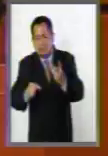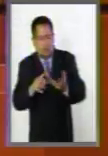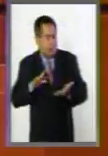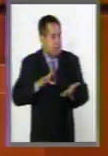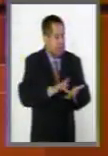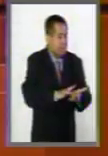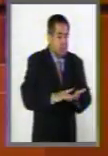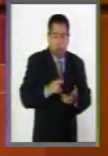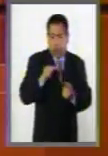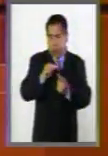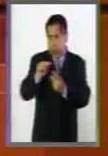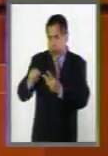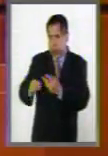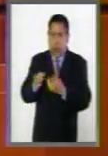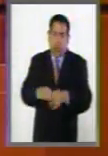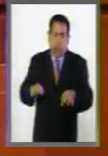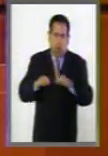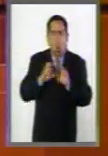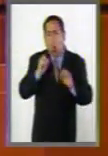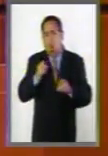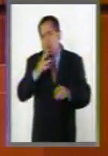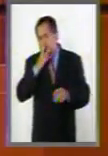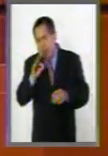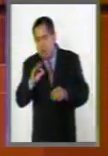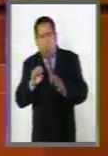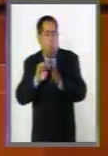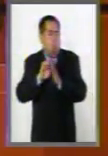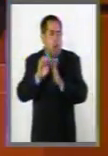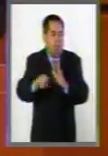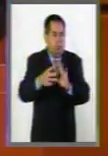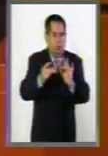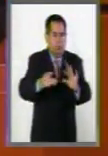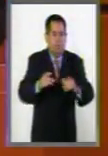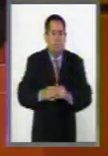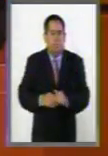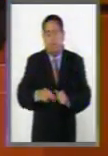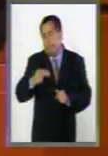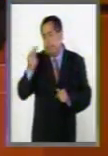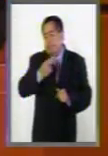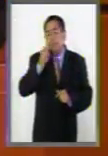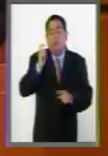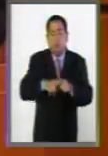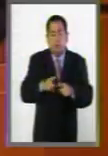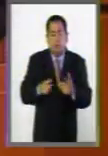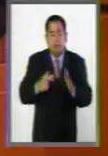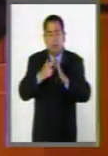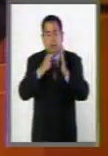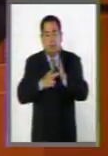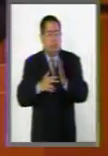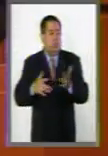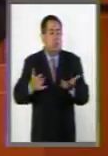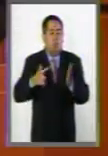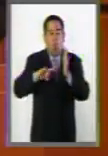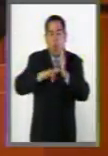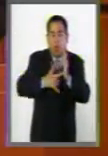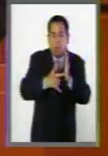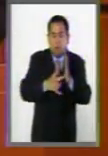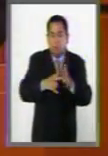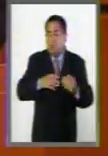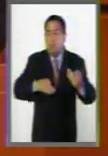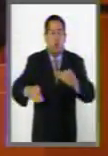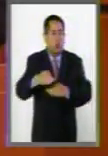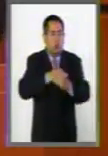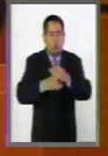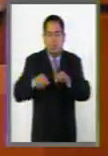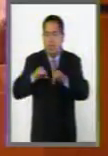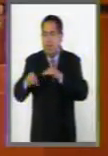grandes acciones y también pequeñas acciones, como por ejemplo, necesitamos regular los horarios de todos los servidores